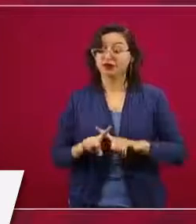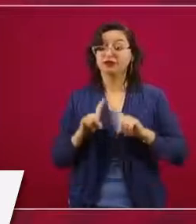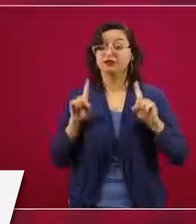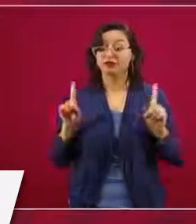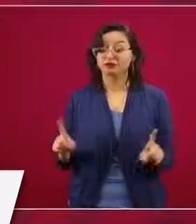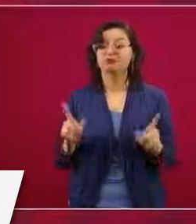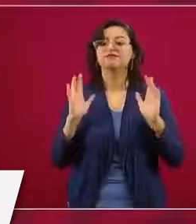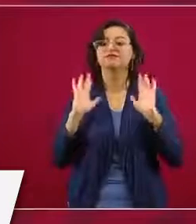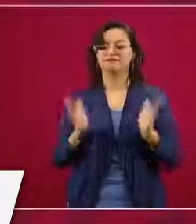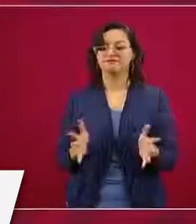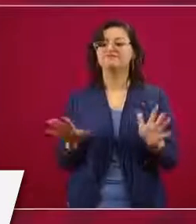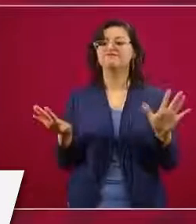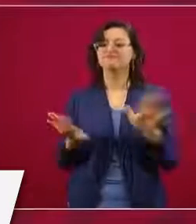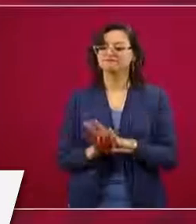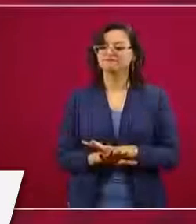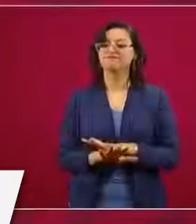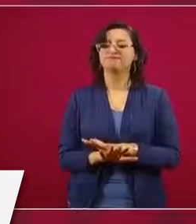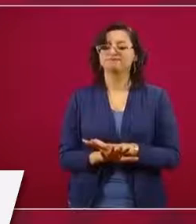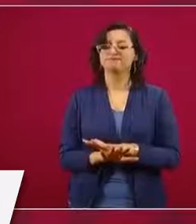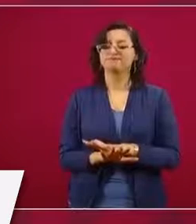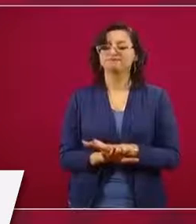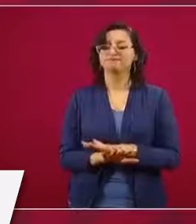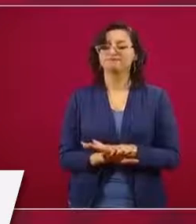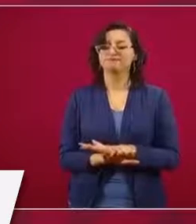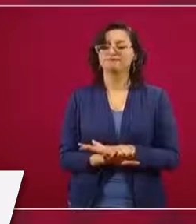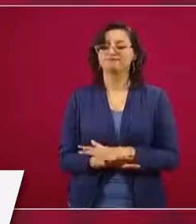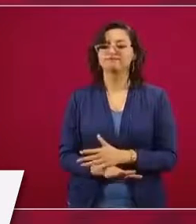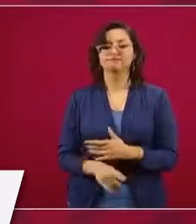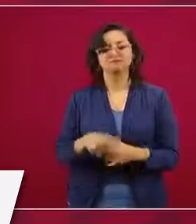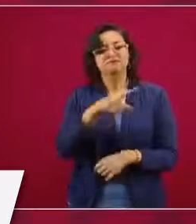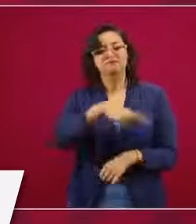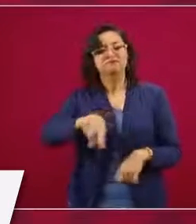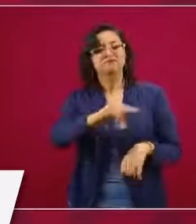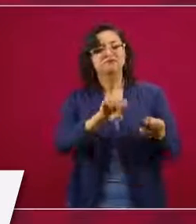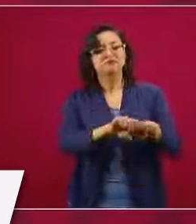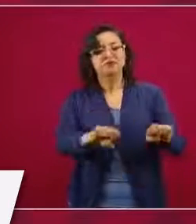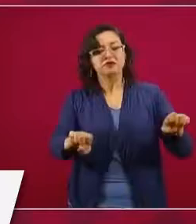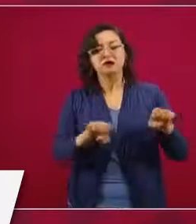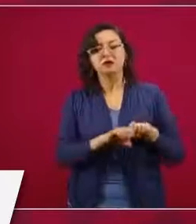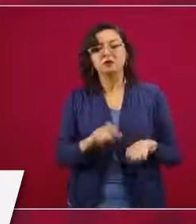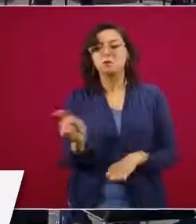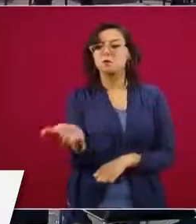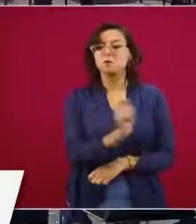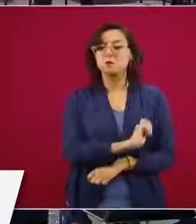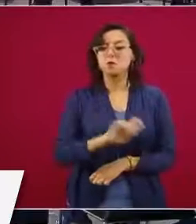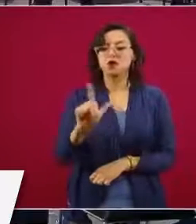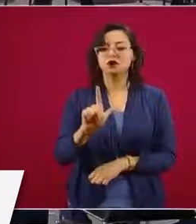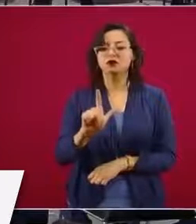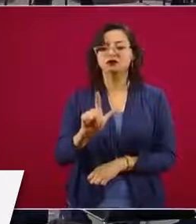ya tenemos un muy buen equipo profesional,